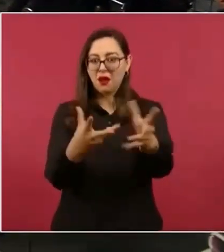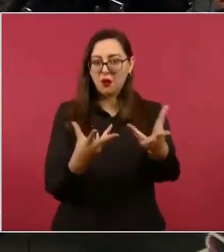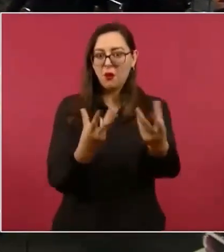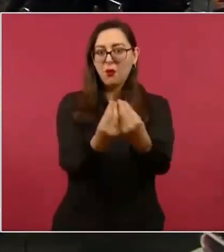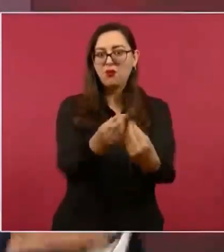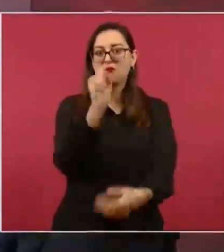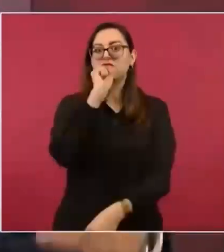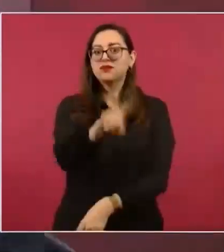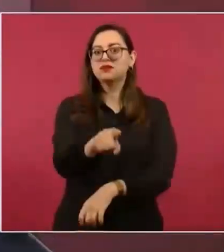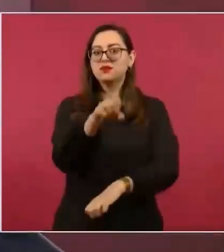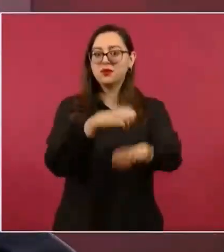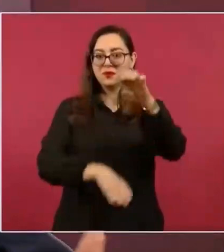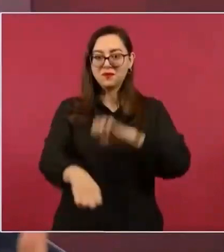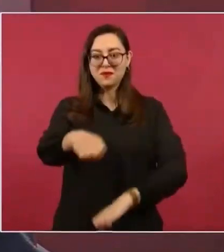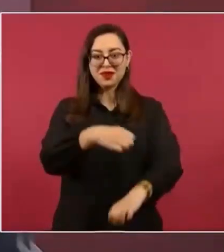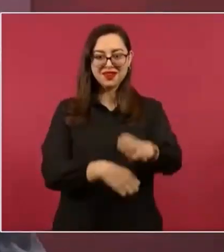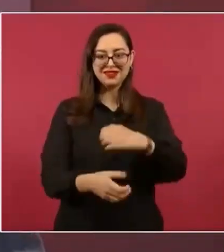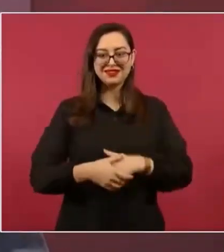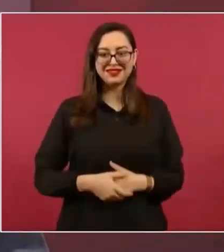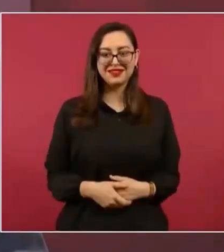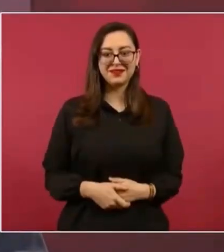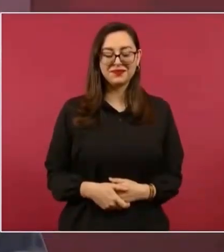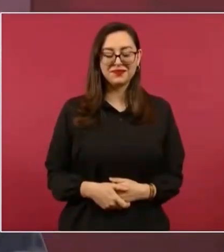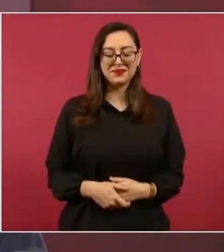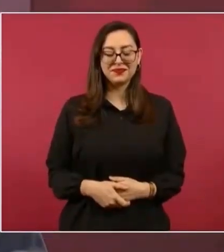con los ferrocarriles nacionales.